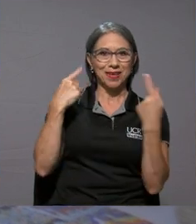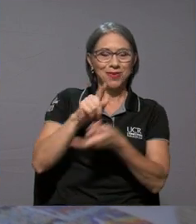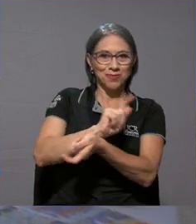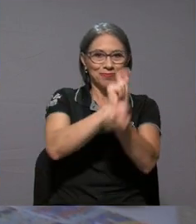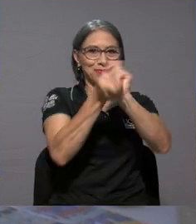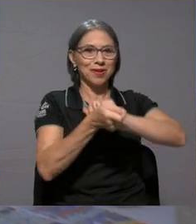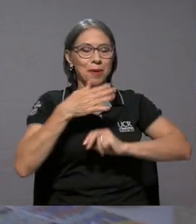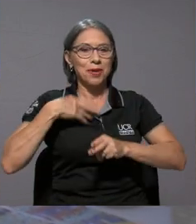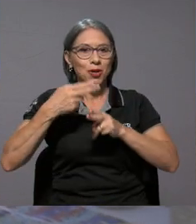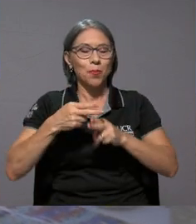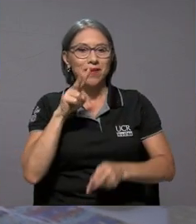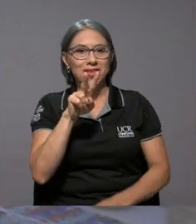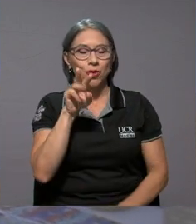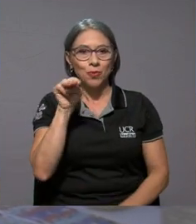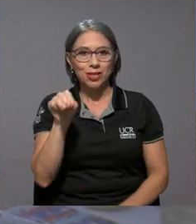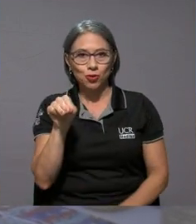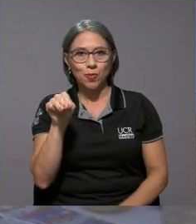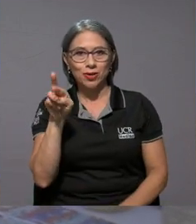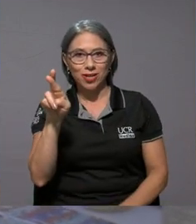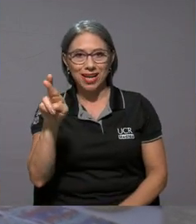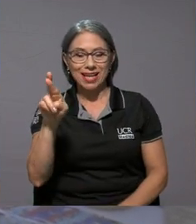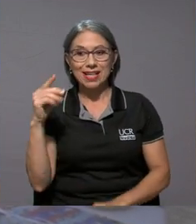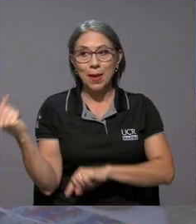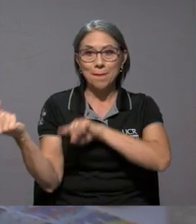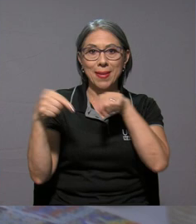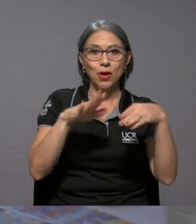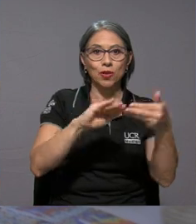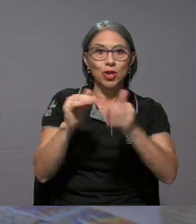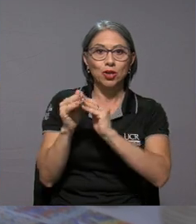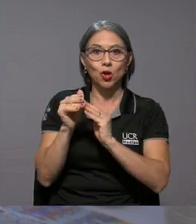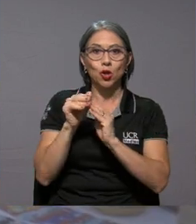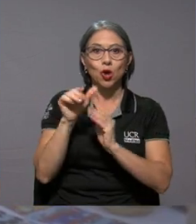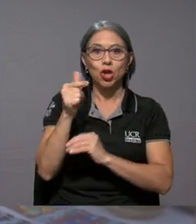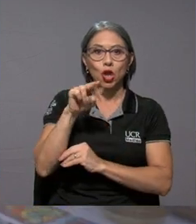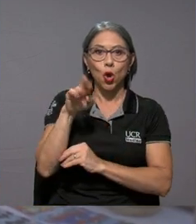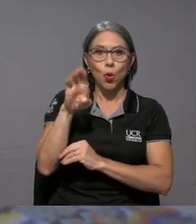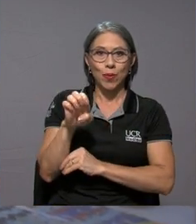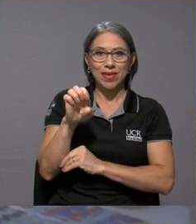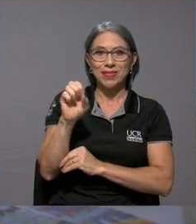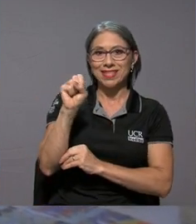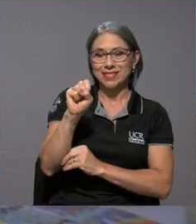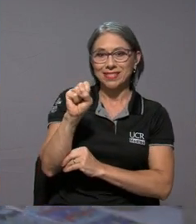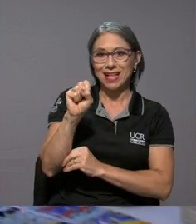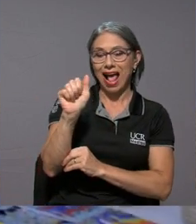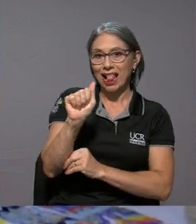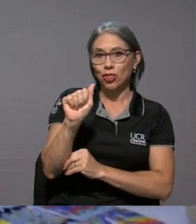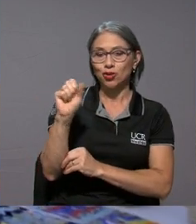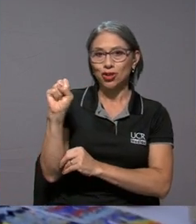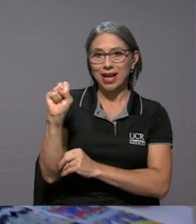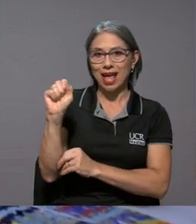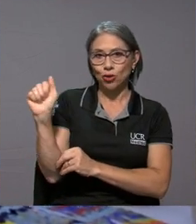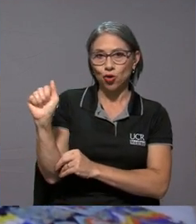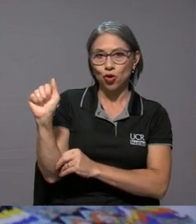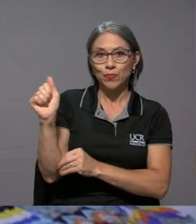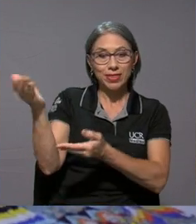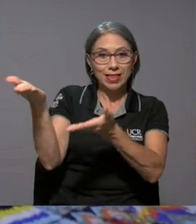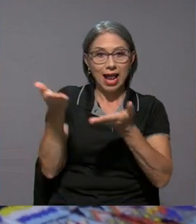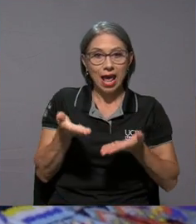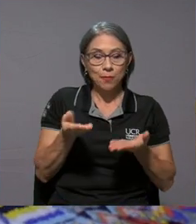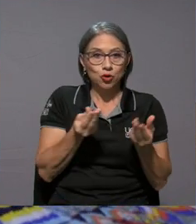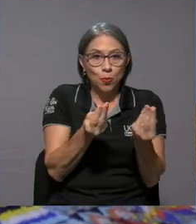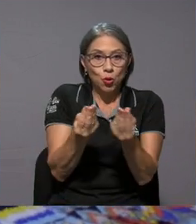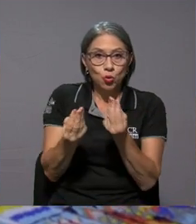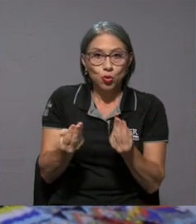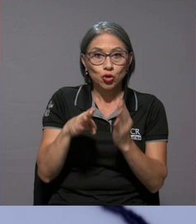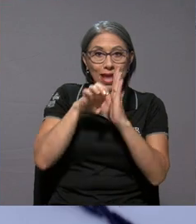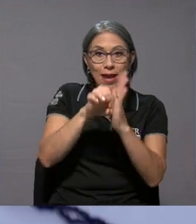Víctor Montezuma Rodríguez, vengo de territorio 9, Altos de San Antonio. Lo que traemos es productos como estos hechos en